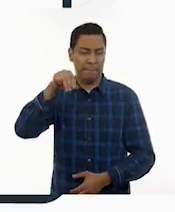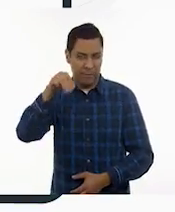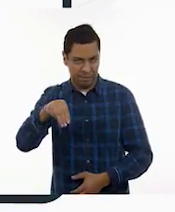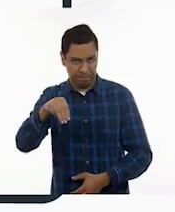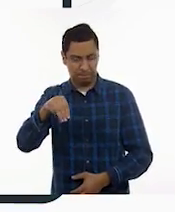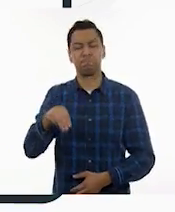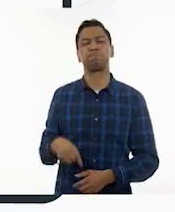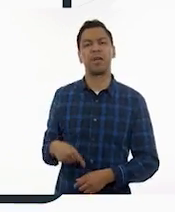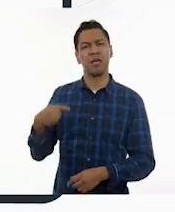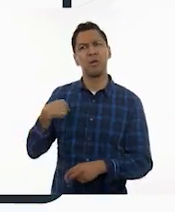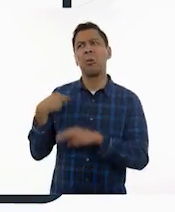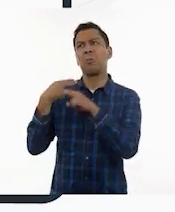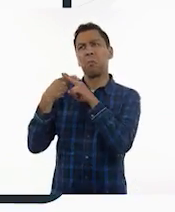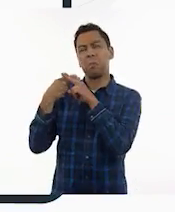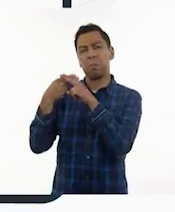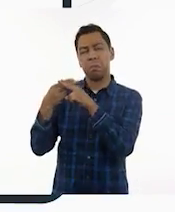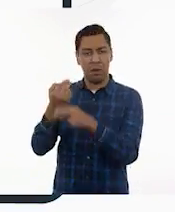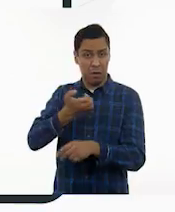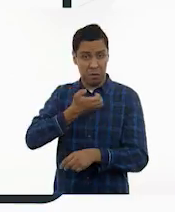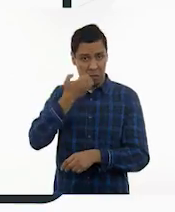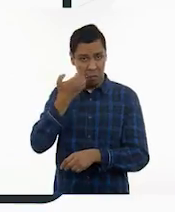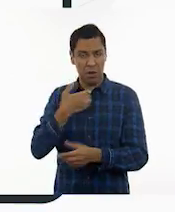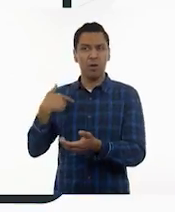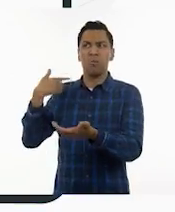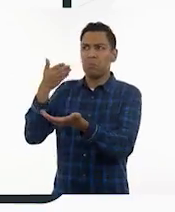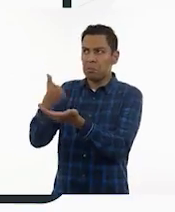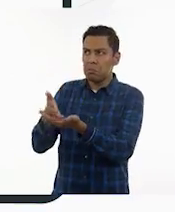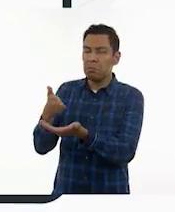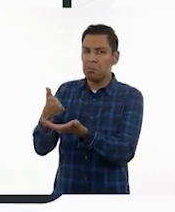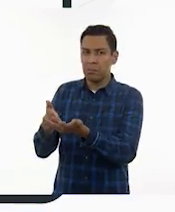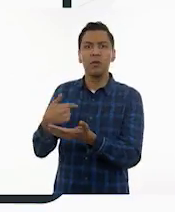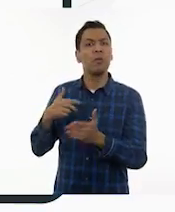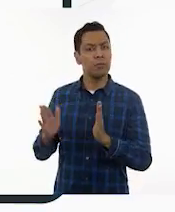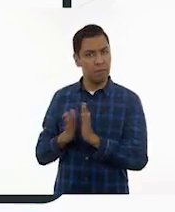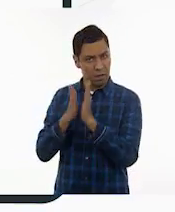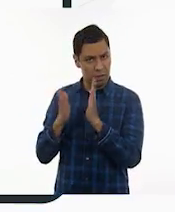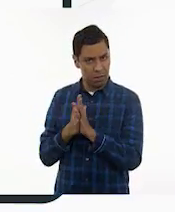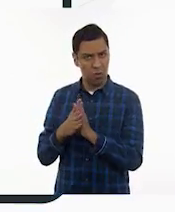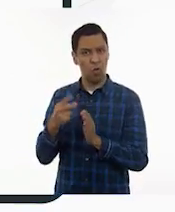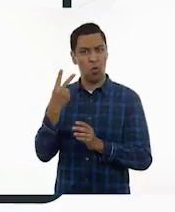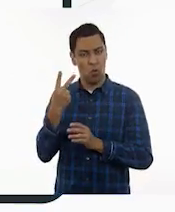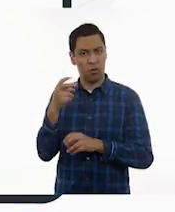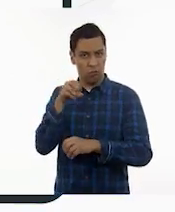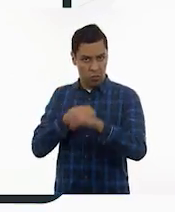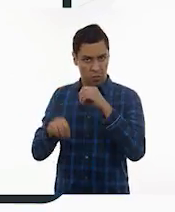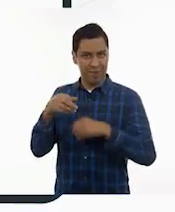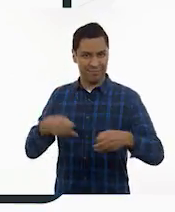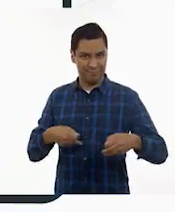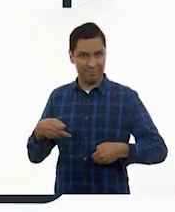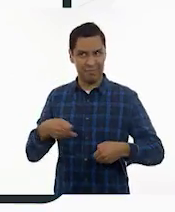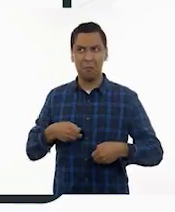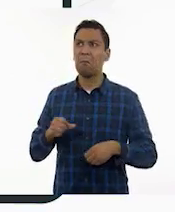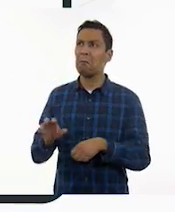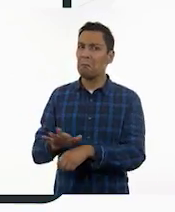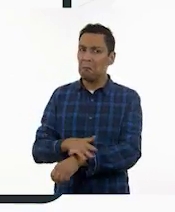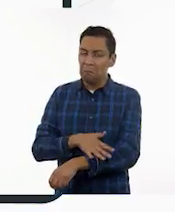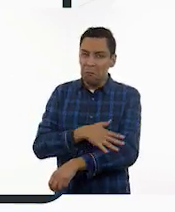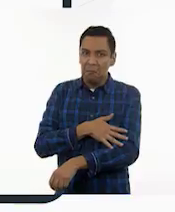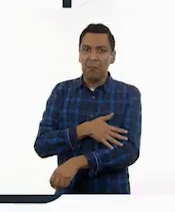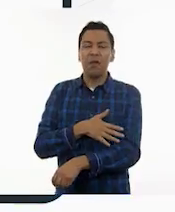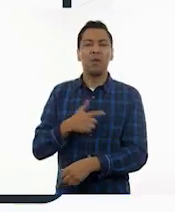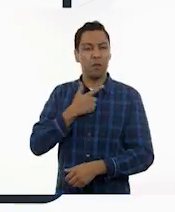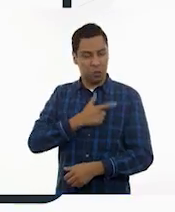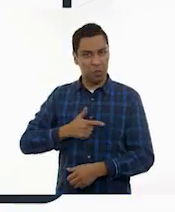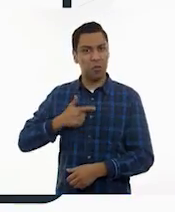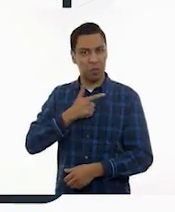escuela, he participado en dos obras de teatro, las cuales han sido una experiencia increíble. Ya